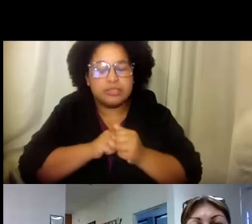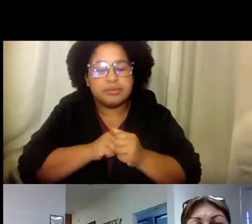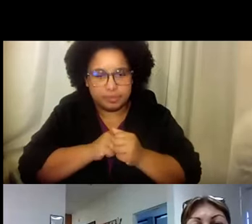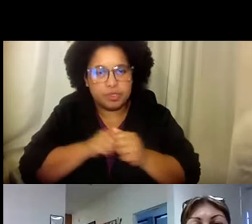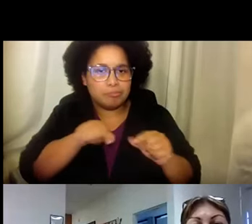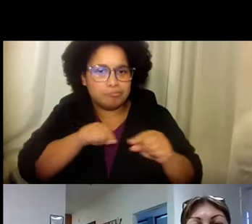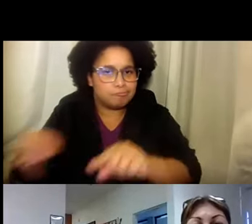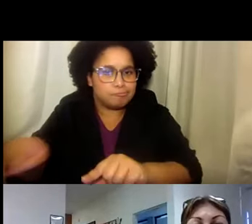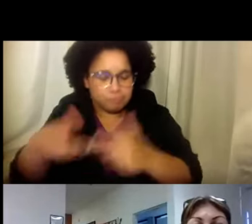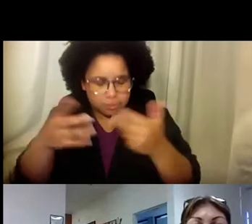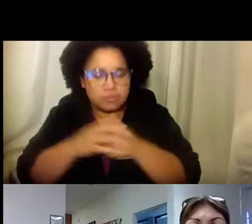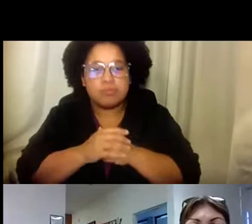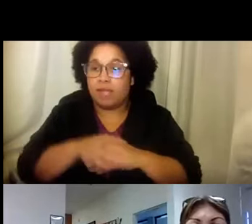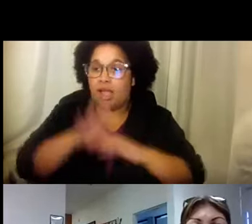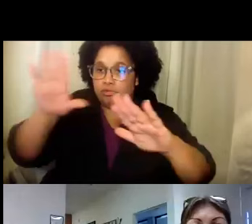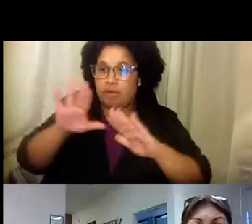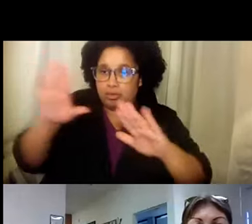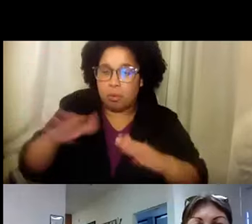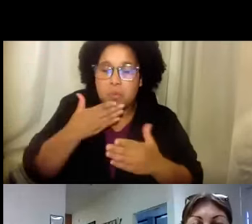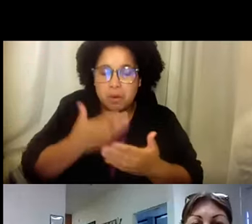estado. Excelente.